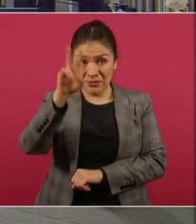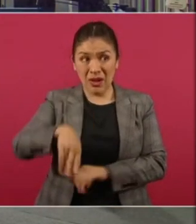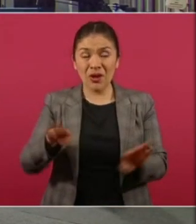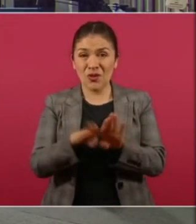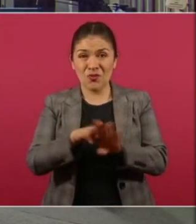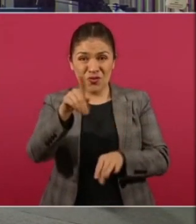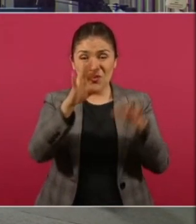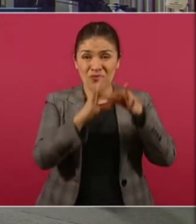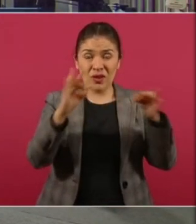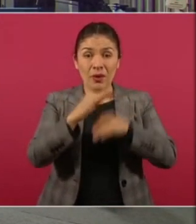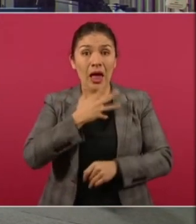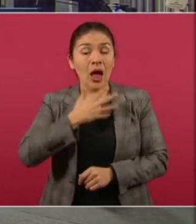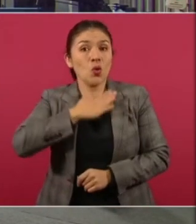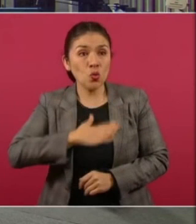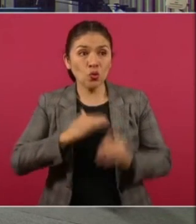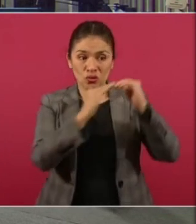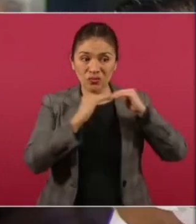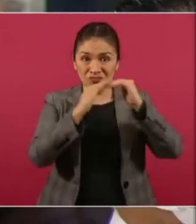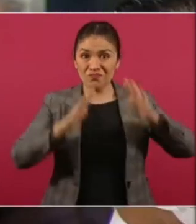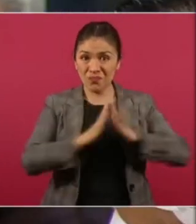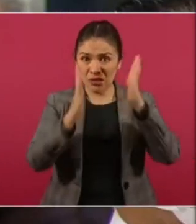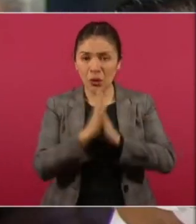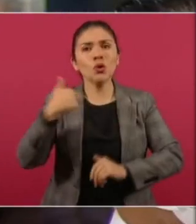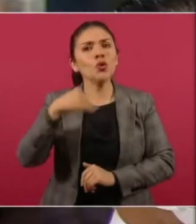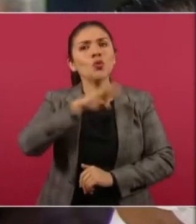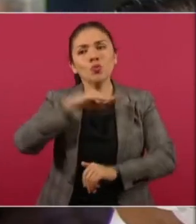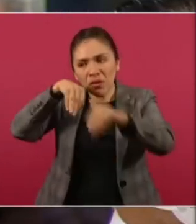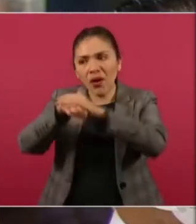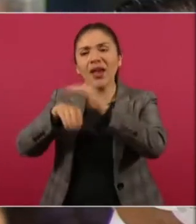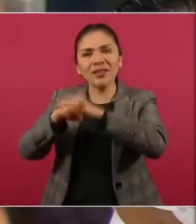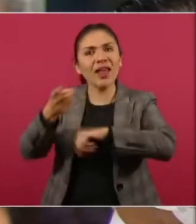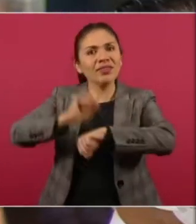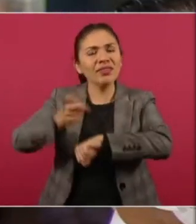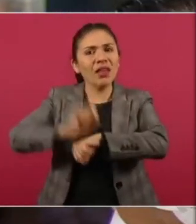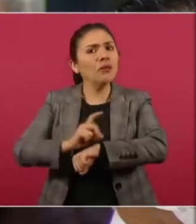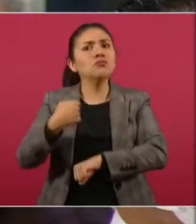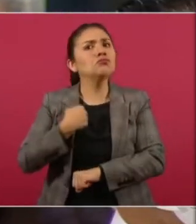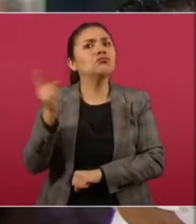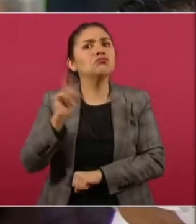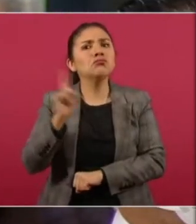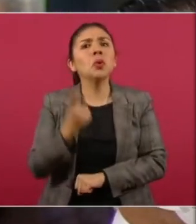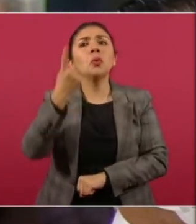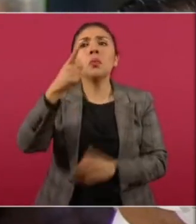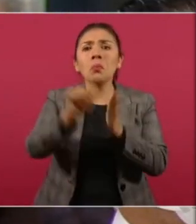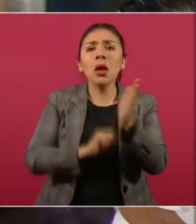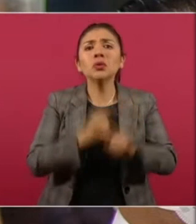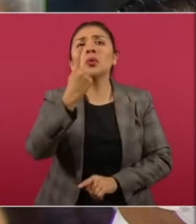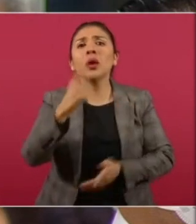lo dice, hubiera democracia, yo entraría todos los días y entro una vez al mes, dos veces. Entonces,